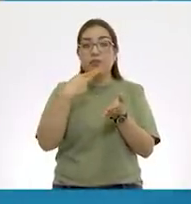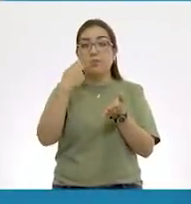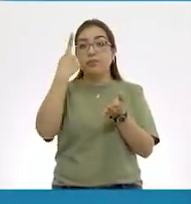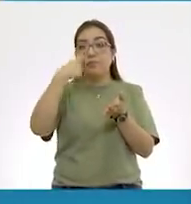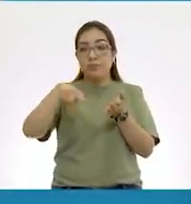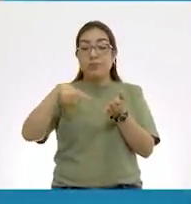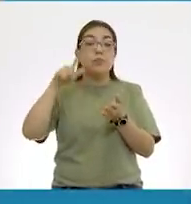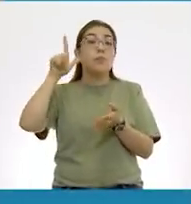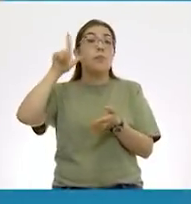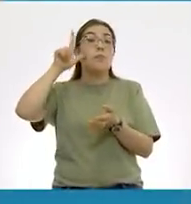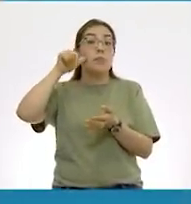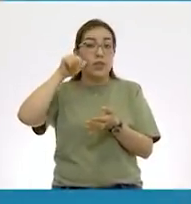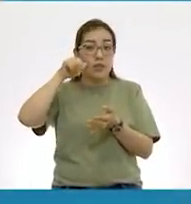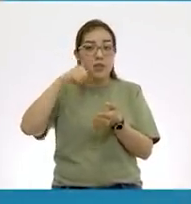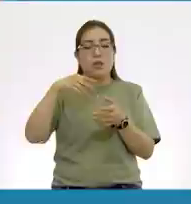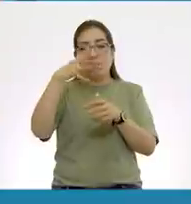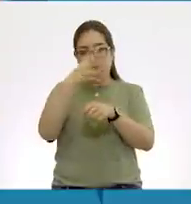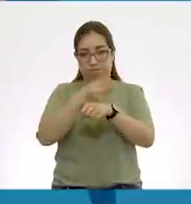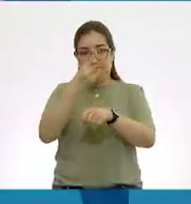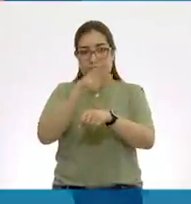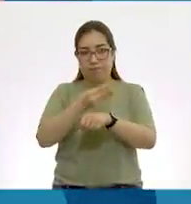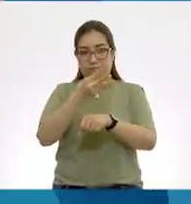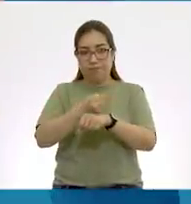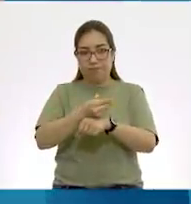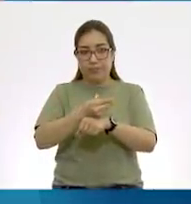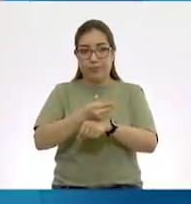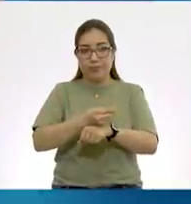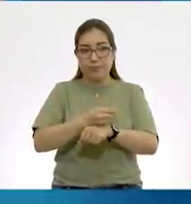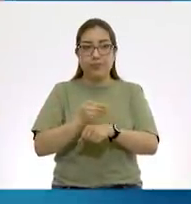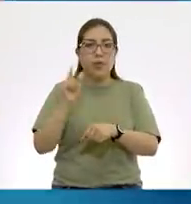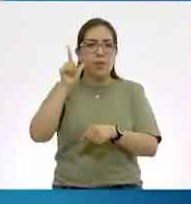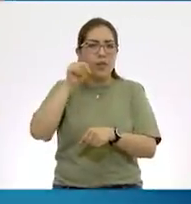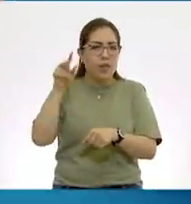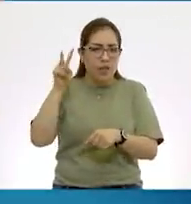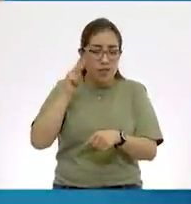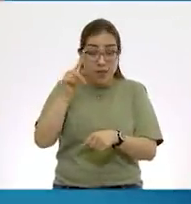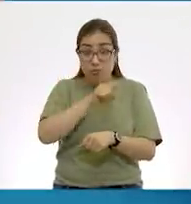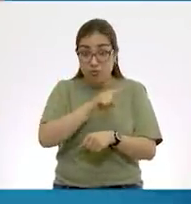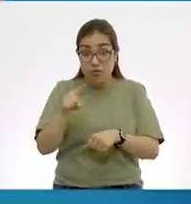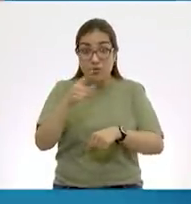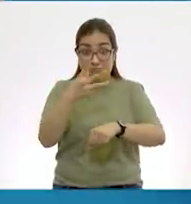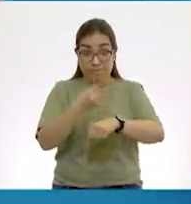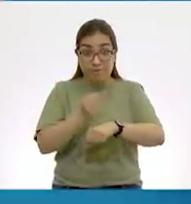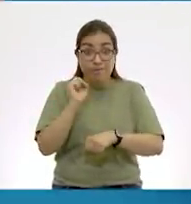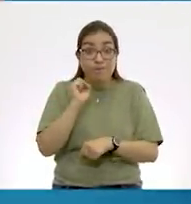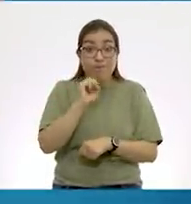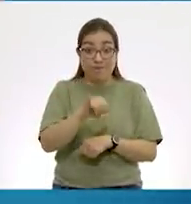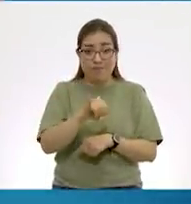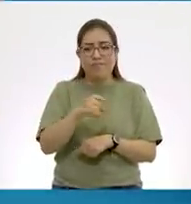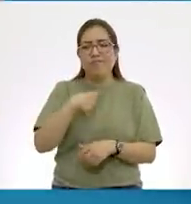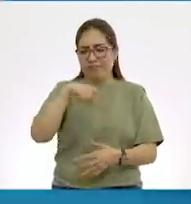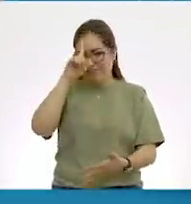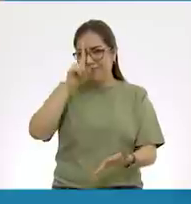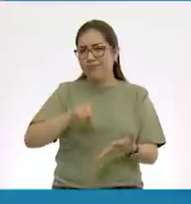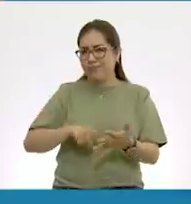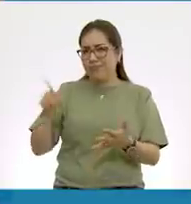regresar el día de mañana. Vamos a ver si lo pudieron resolver. Creo que está muy claro.